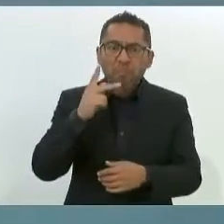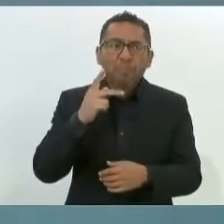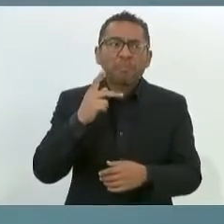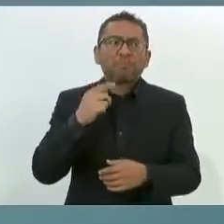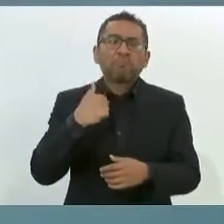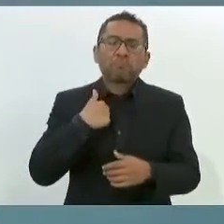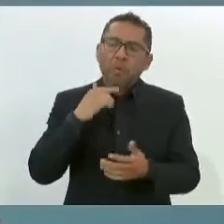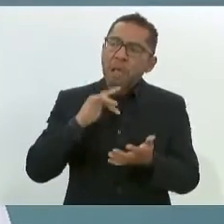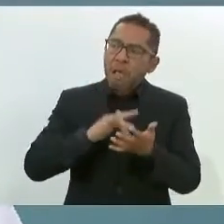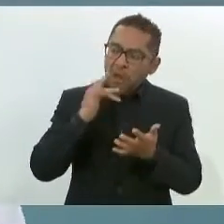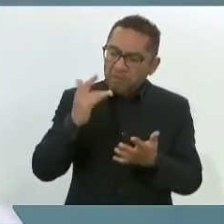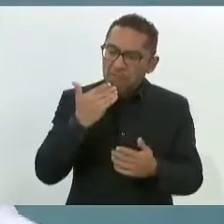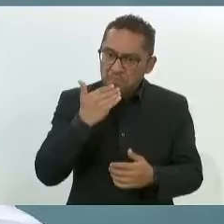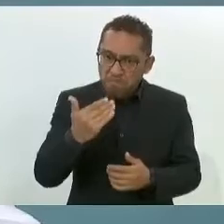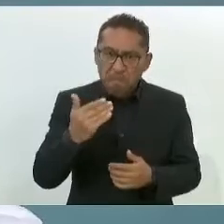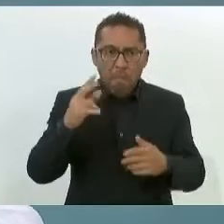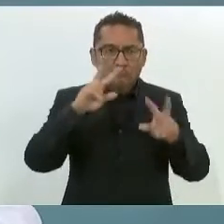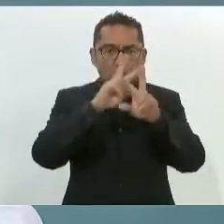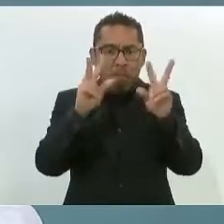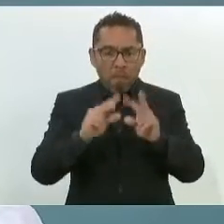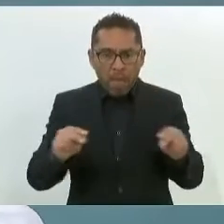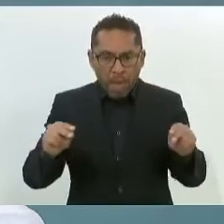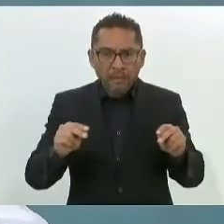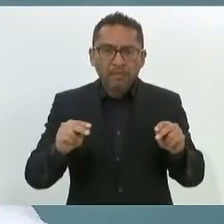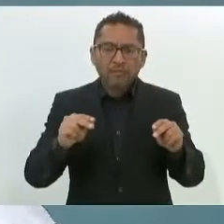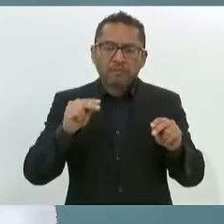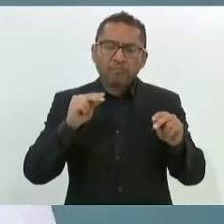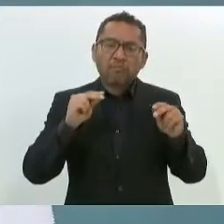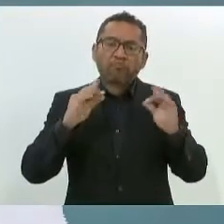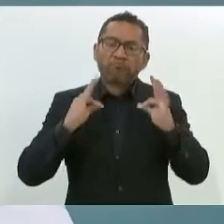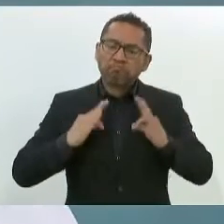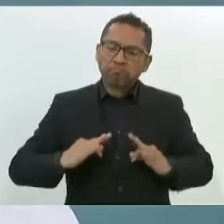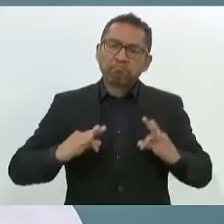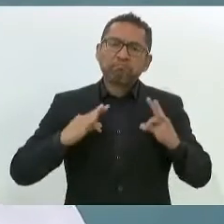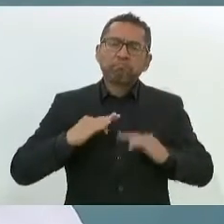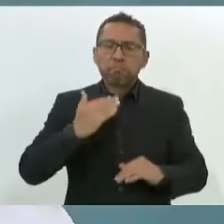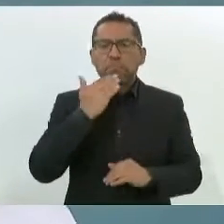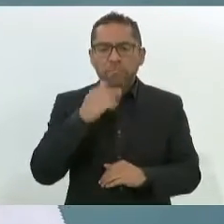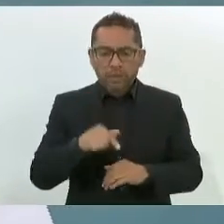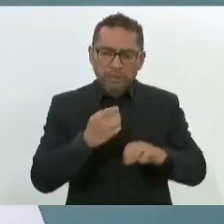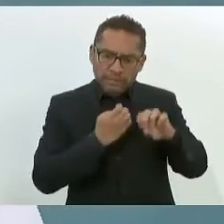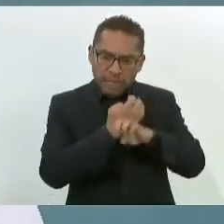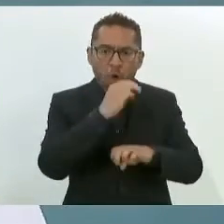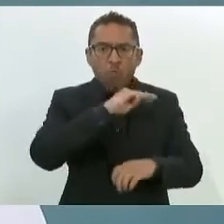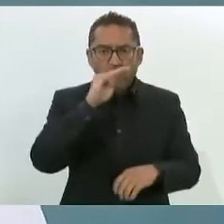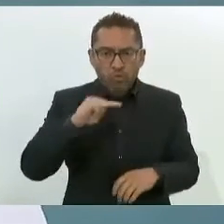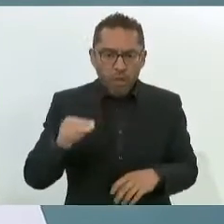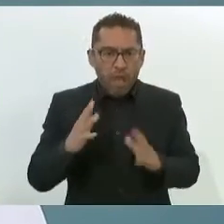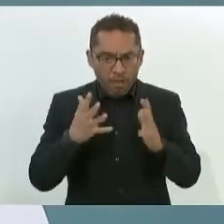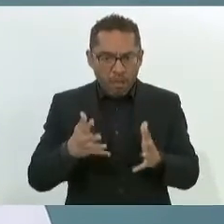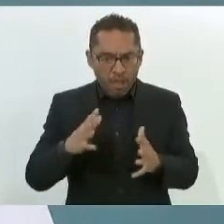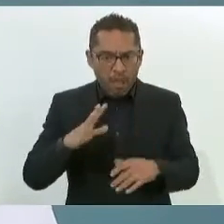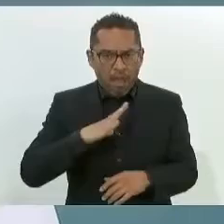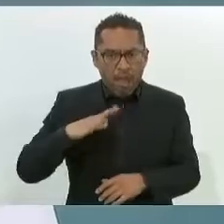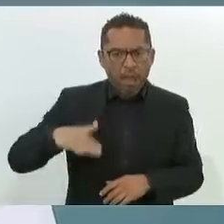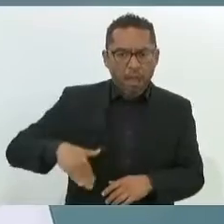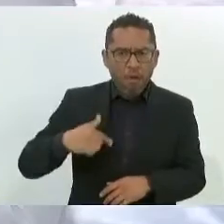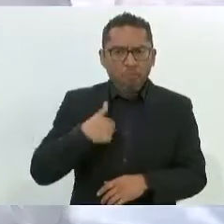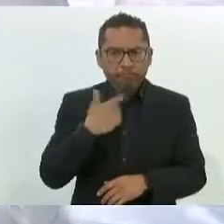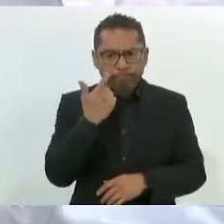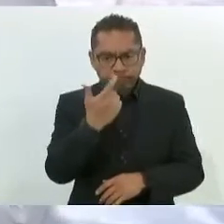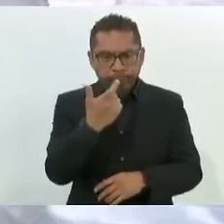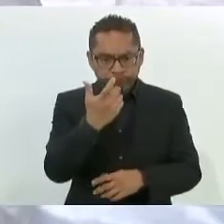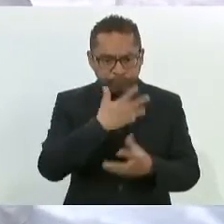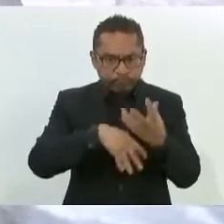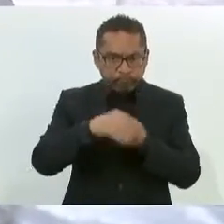tranquilidad en el estado de Michoacán. Ya tenemos una inversión muy fuerte en esta materia, con